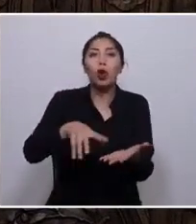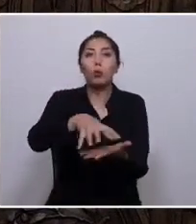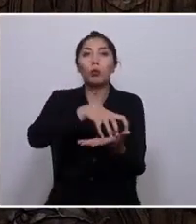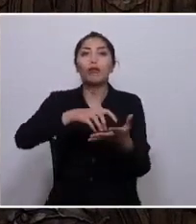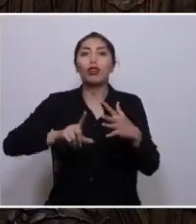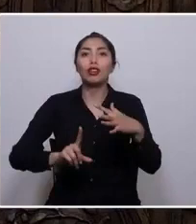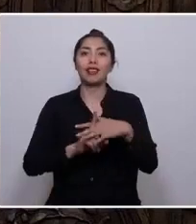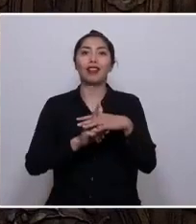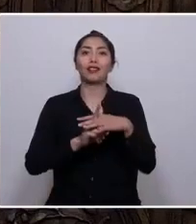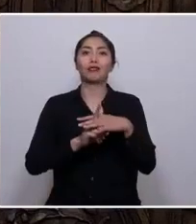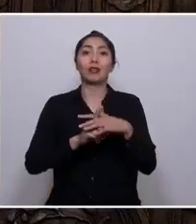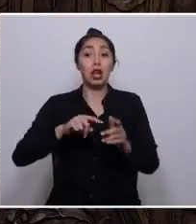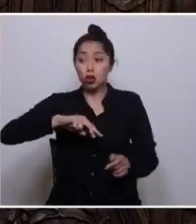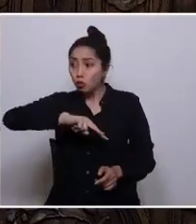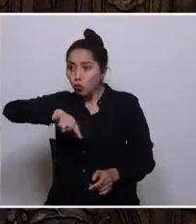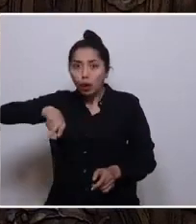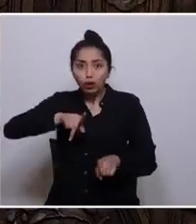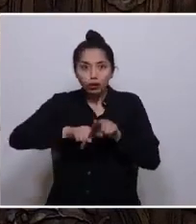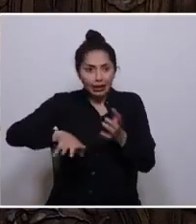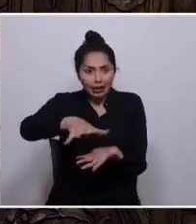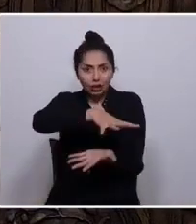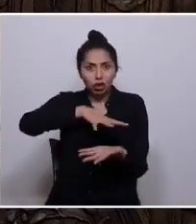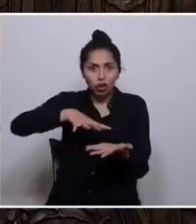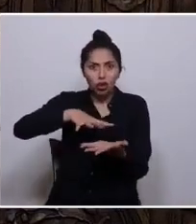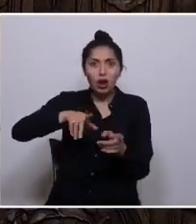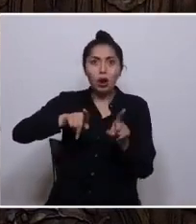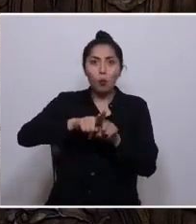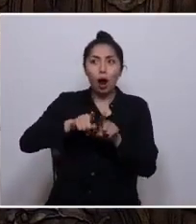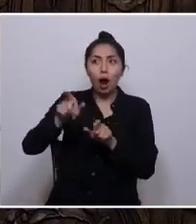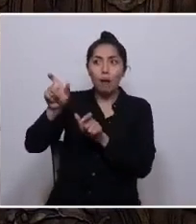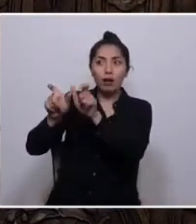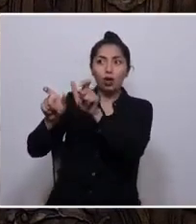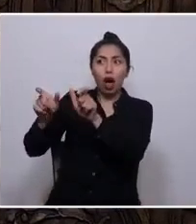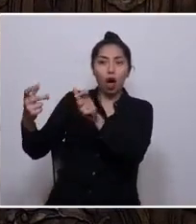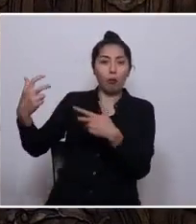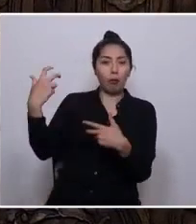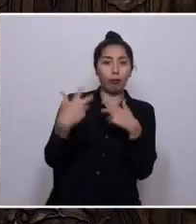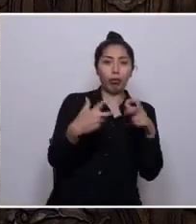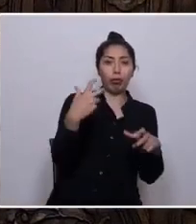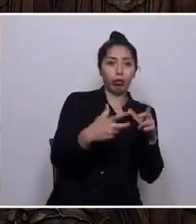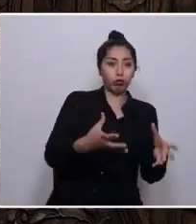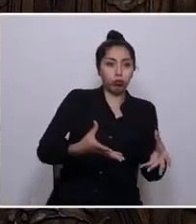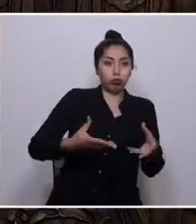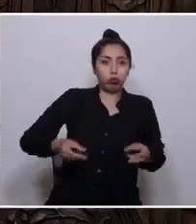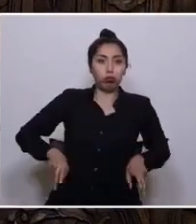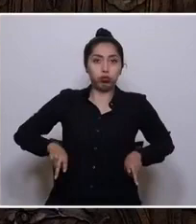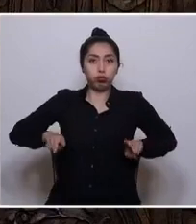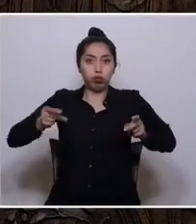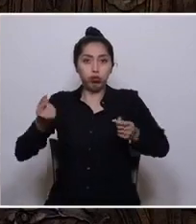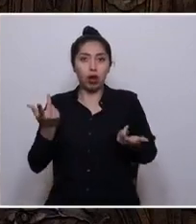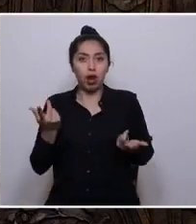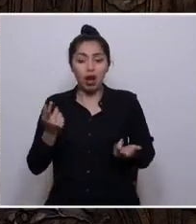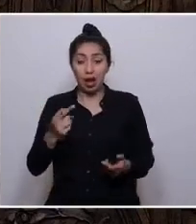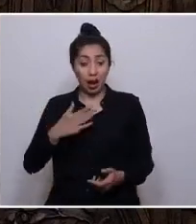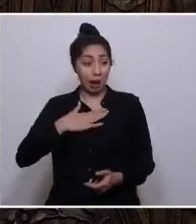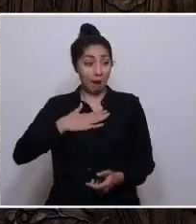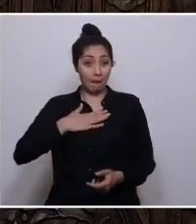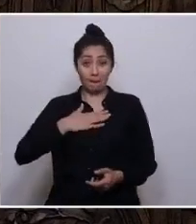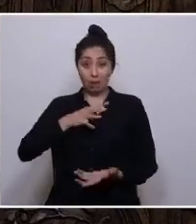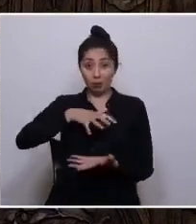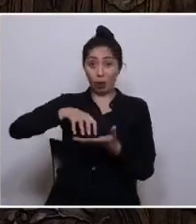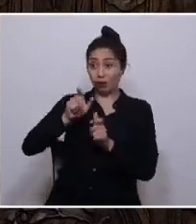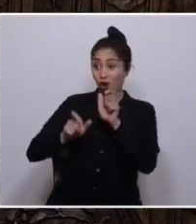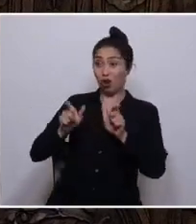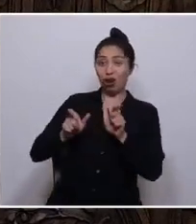Nuestros territorios fueron fuente de abastecimiento y mi gente, mano de obra barata. Por eso